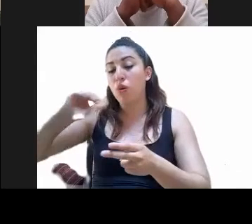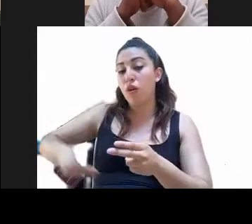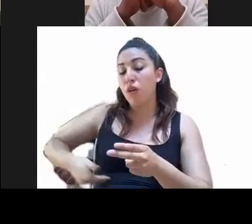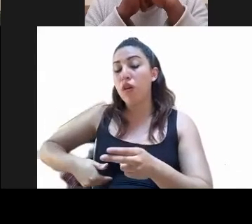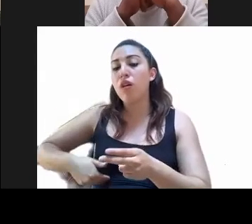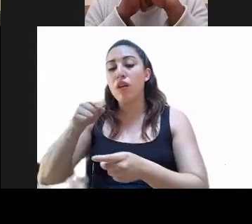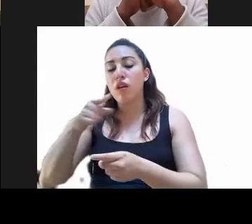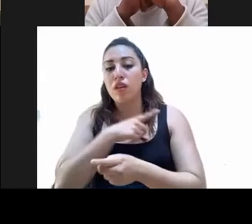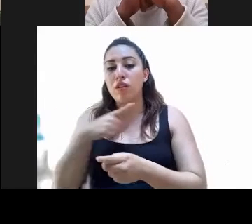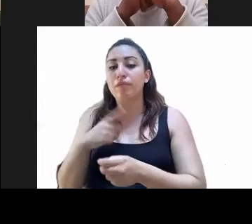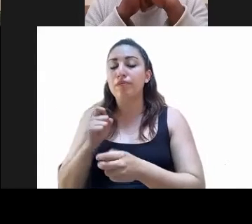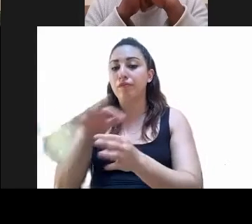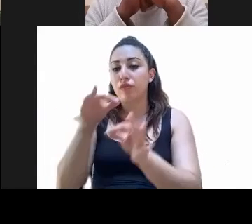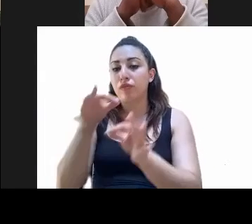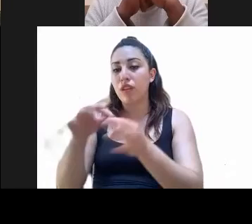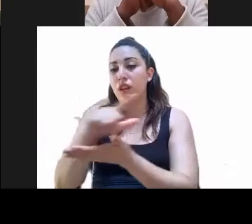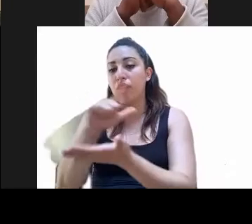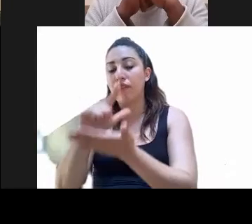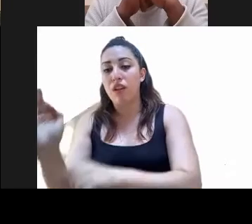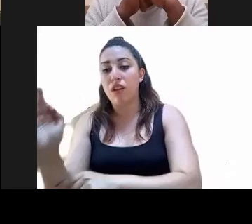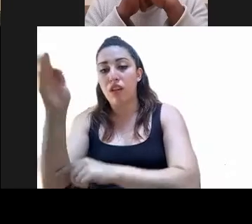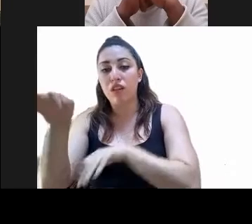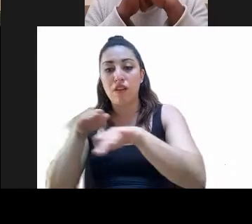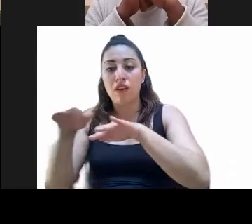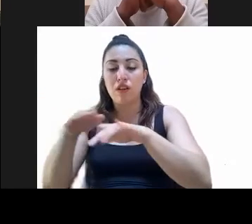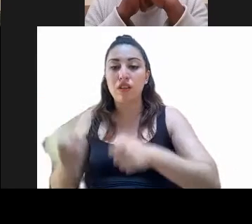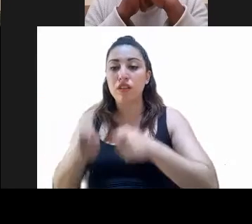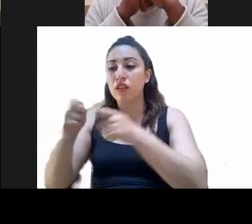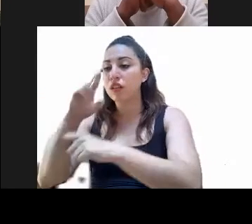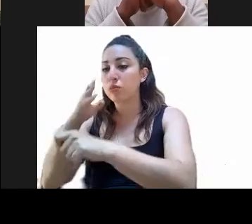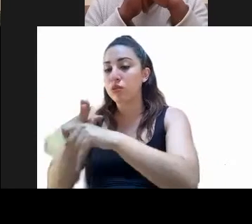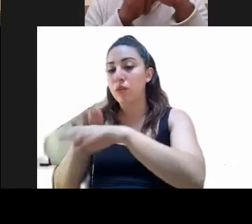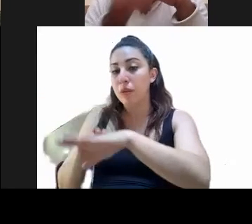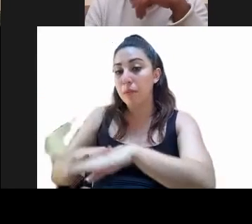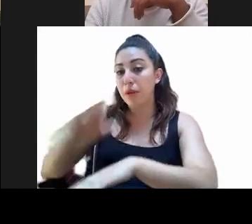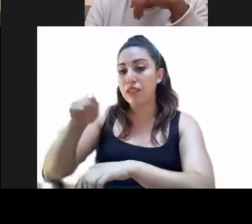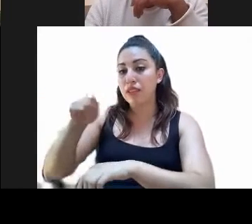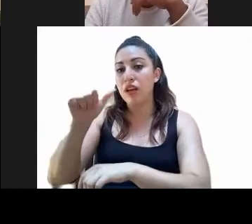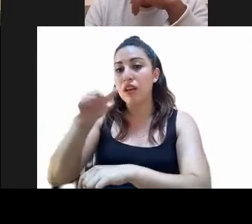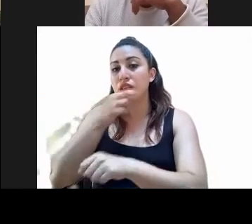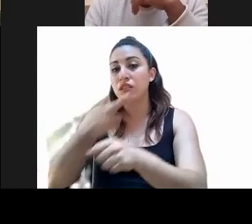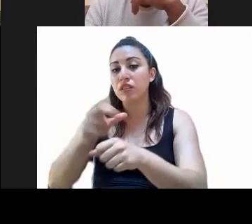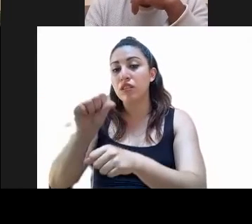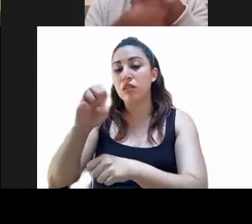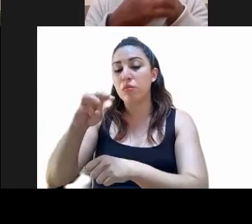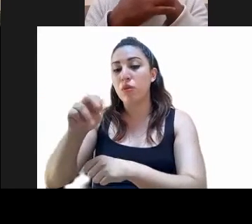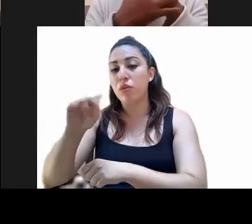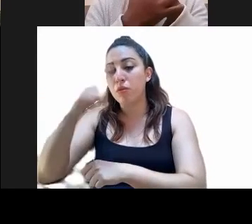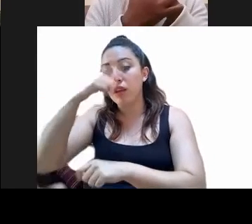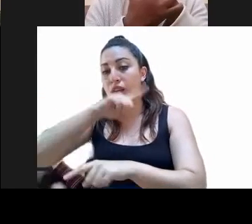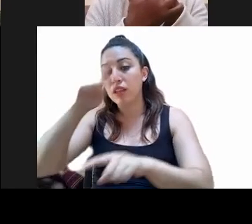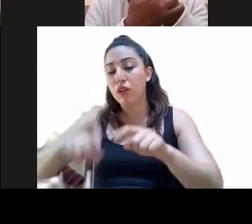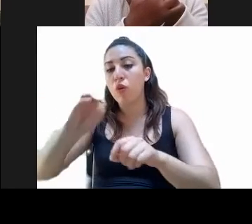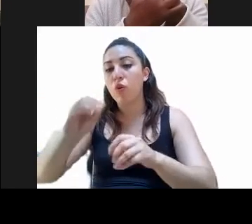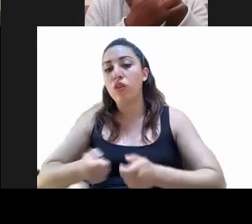atendiendo a lo establecido en la Ley Federal del Trabajo. Facultar a la Secretaría de Seguridad Ciudadana a retener los permisos y o licencias de conducir expedidos por la